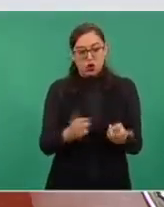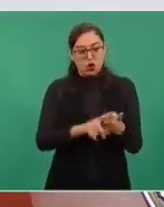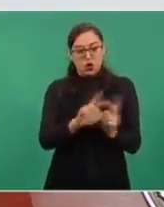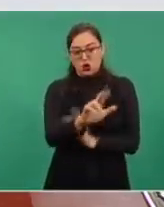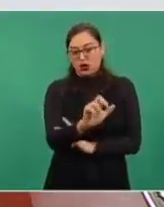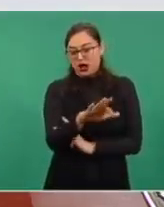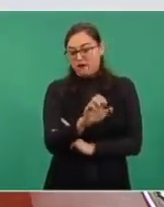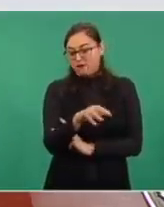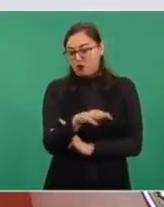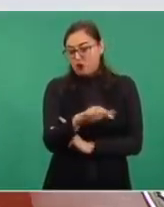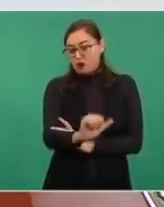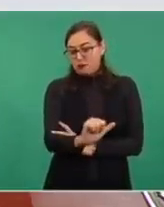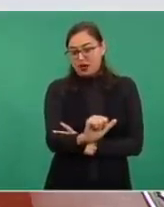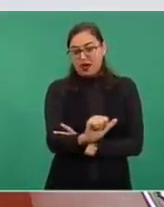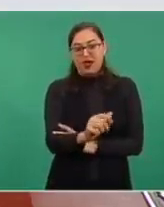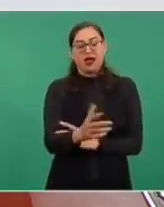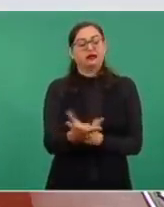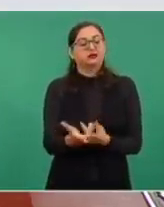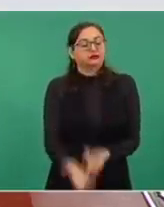Reforma,